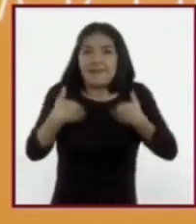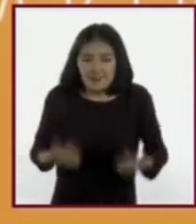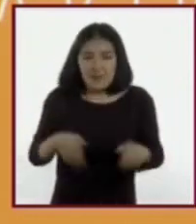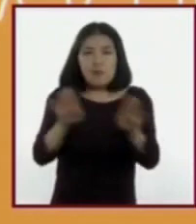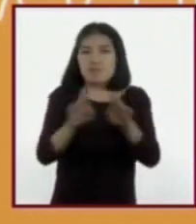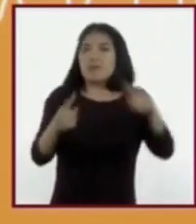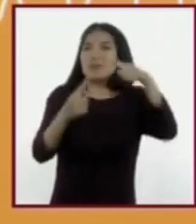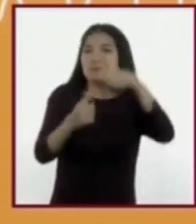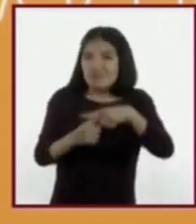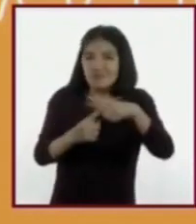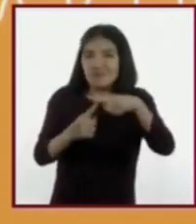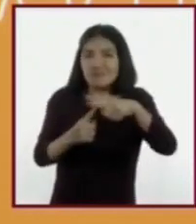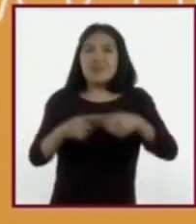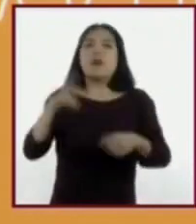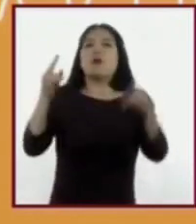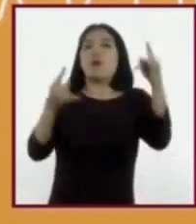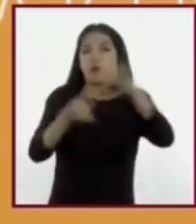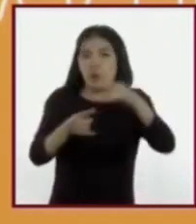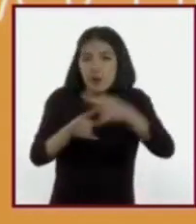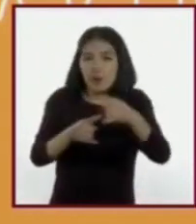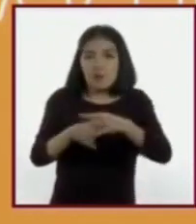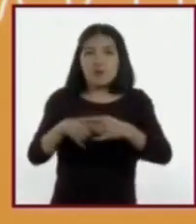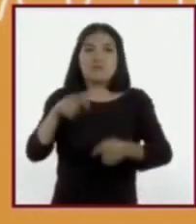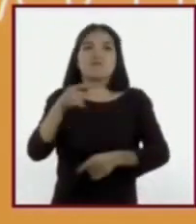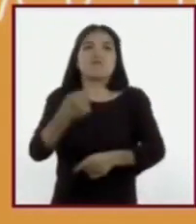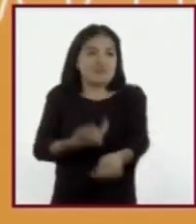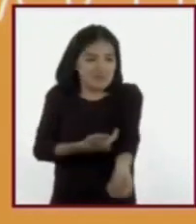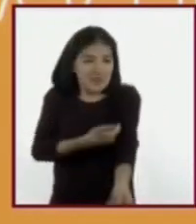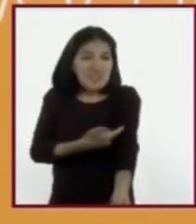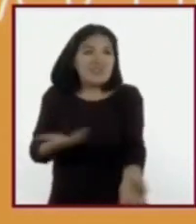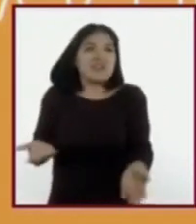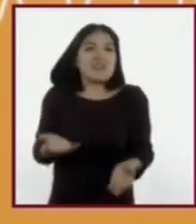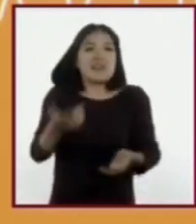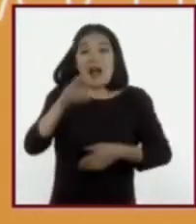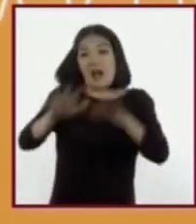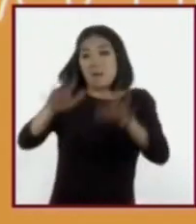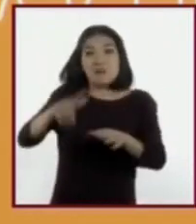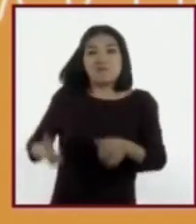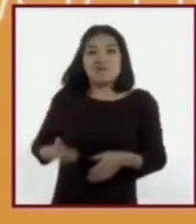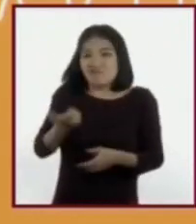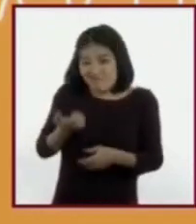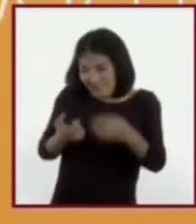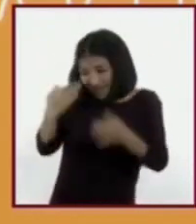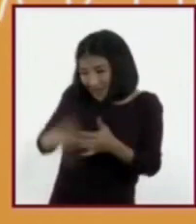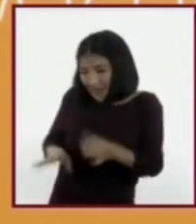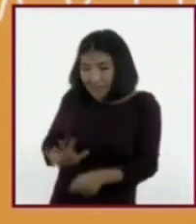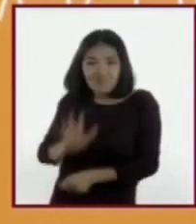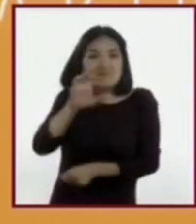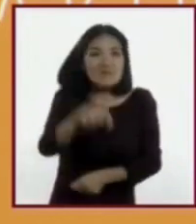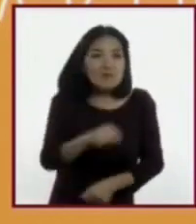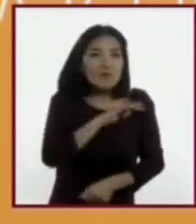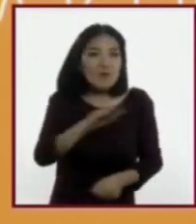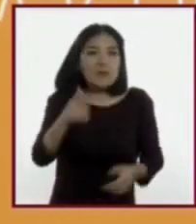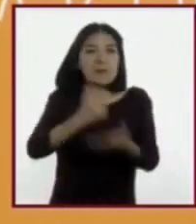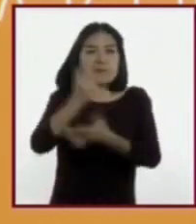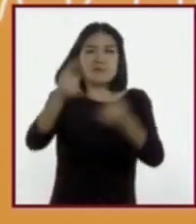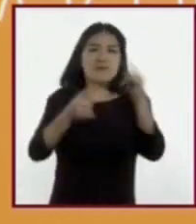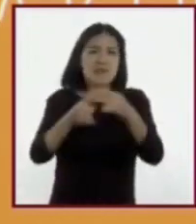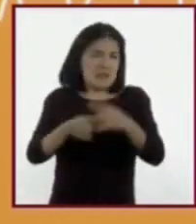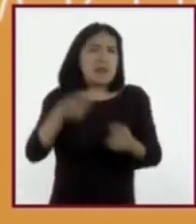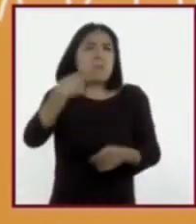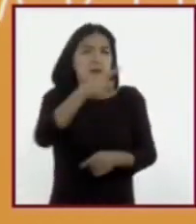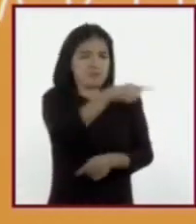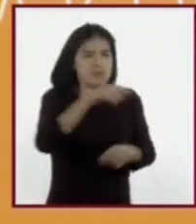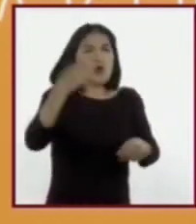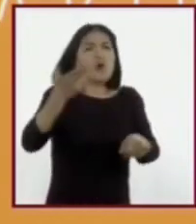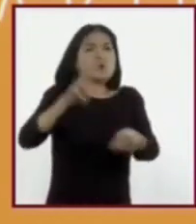El costo es para otros. No tienen cómo pagar unos condones y no saben que pueden obtenerlos gratuitamente en un centro de salud.